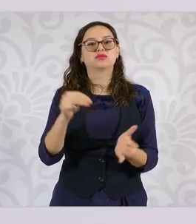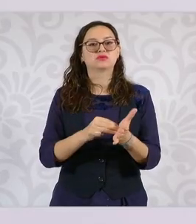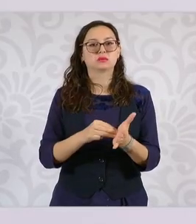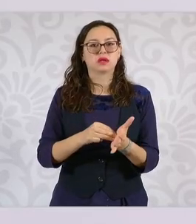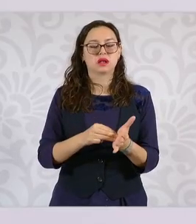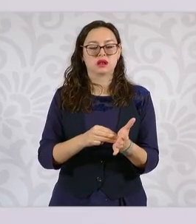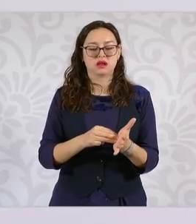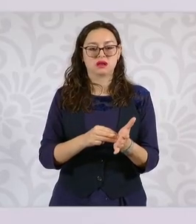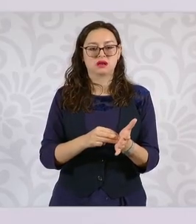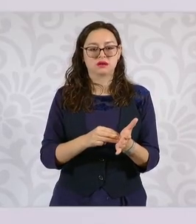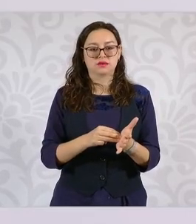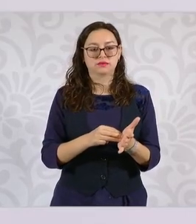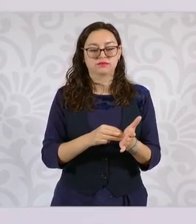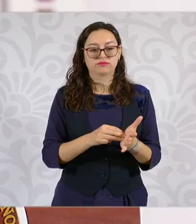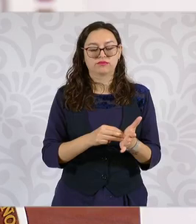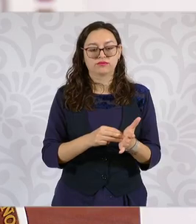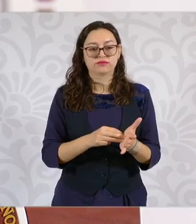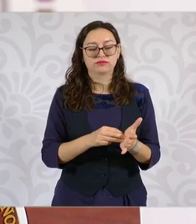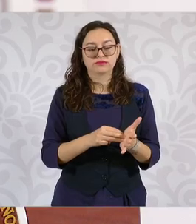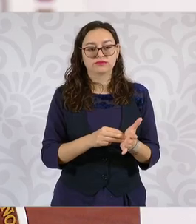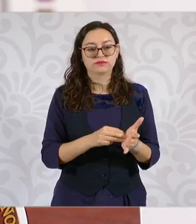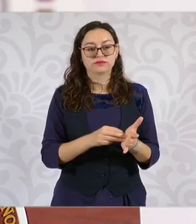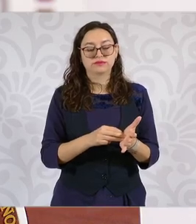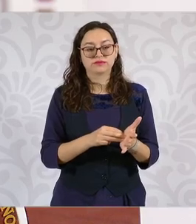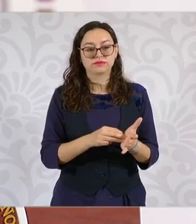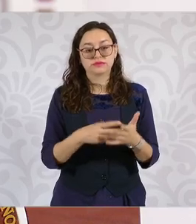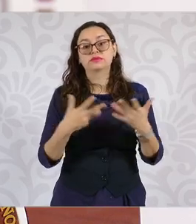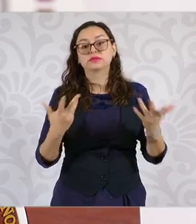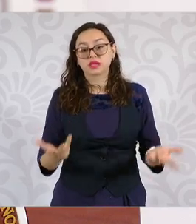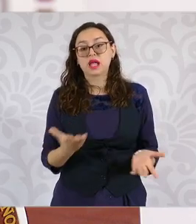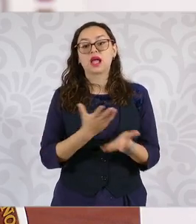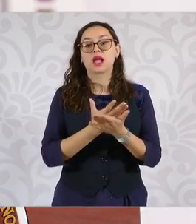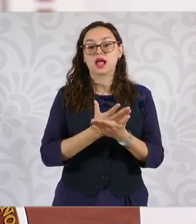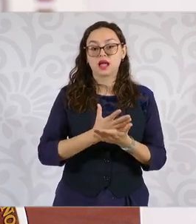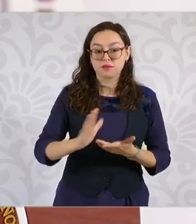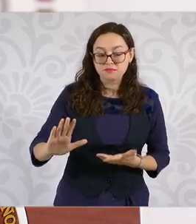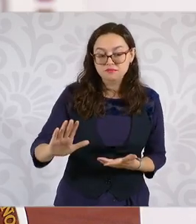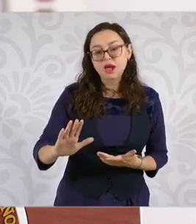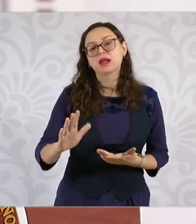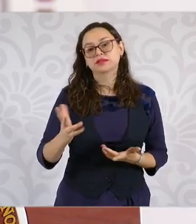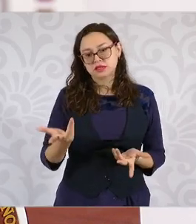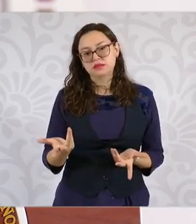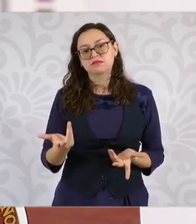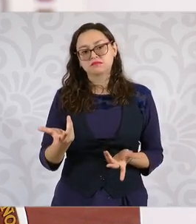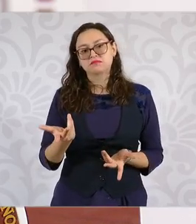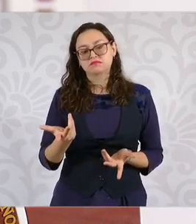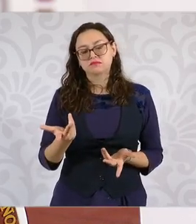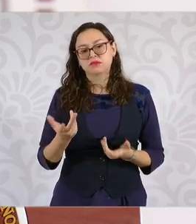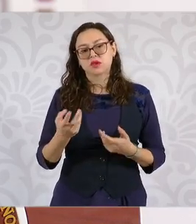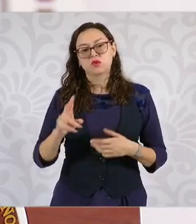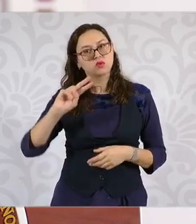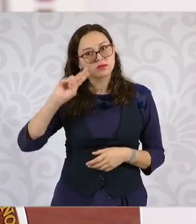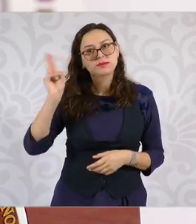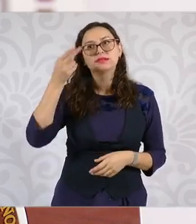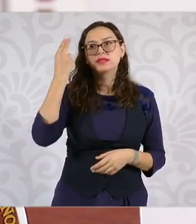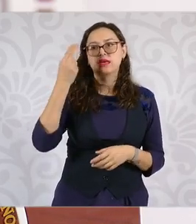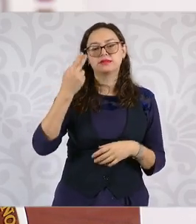y además lo que den la colaboración que tengamos de las universidades autónomas